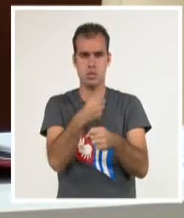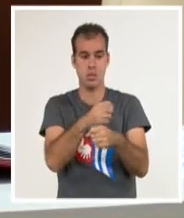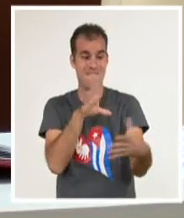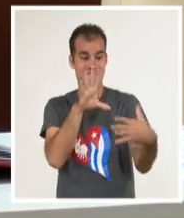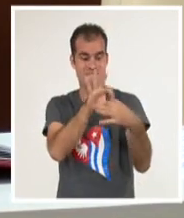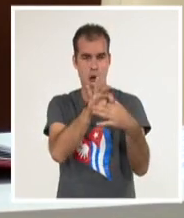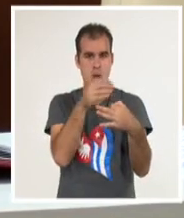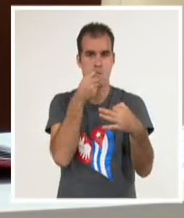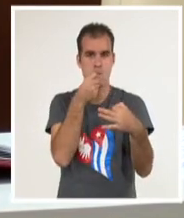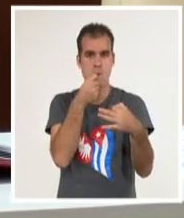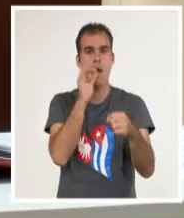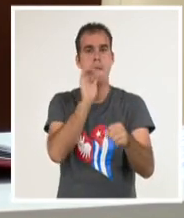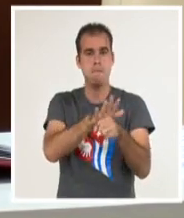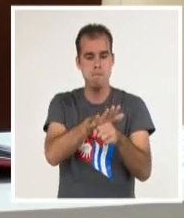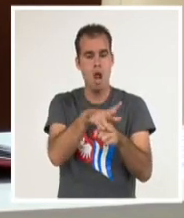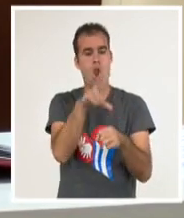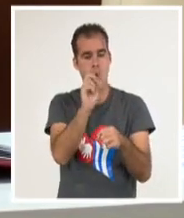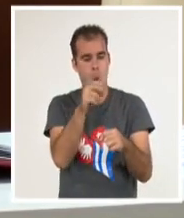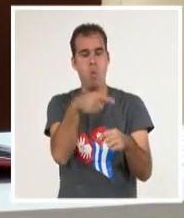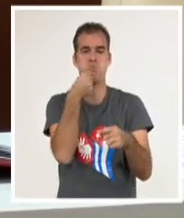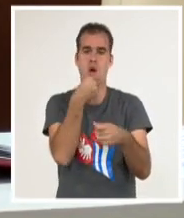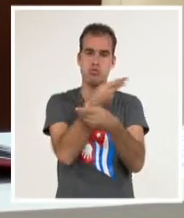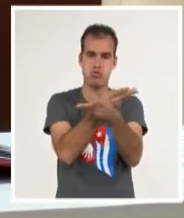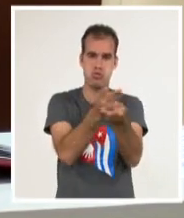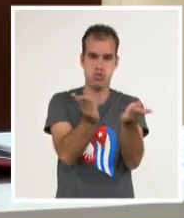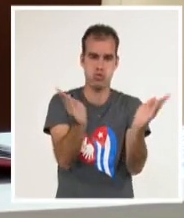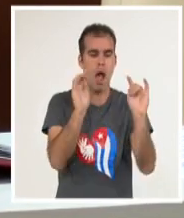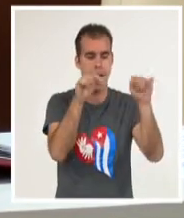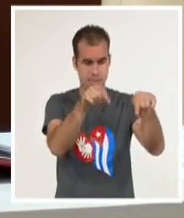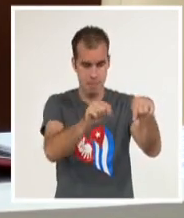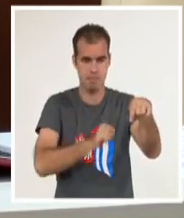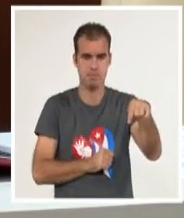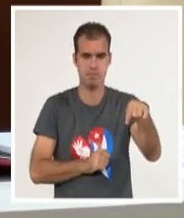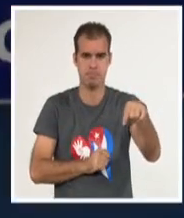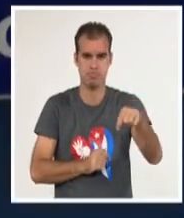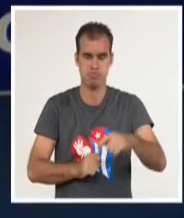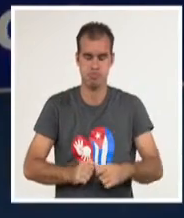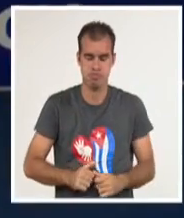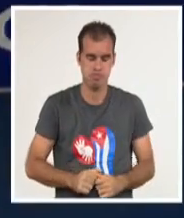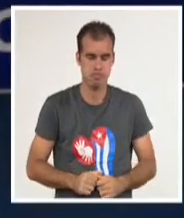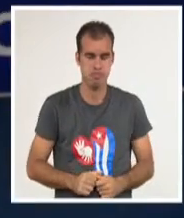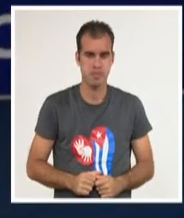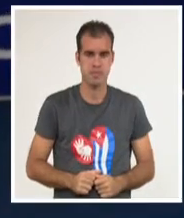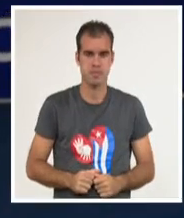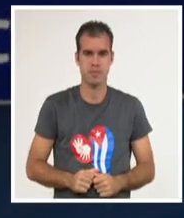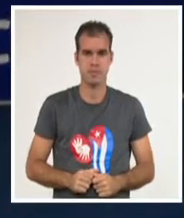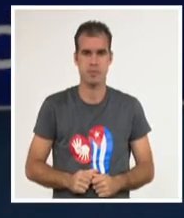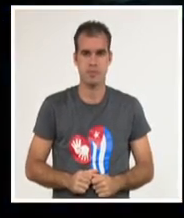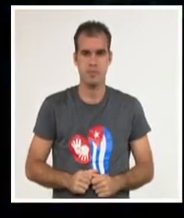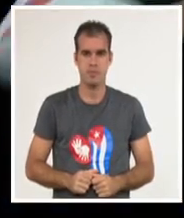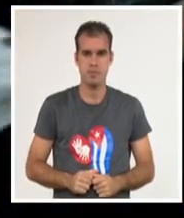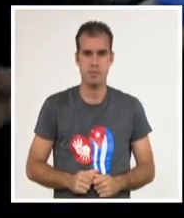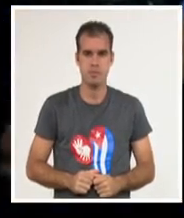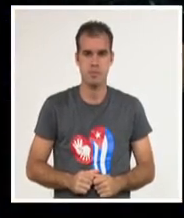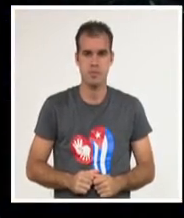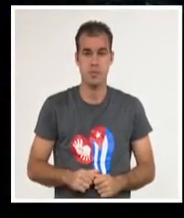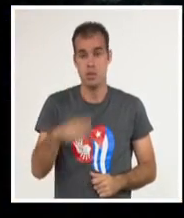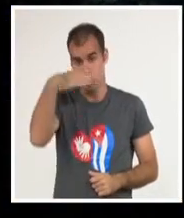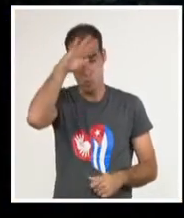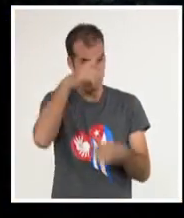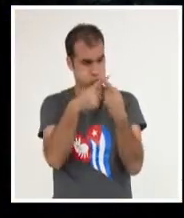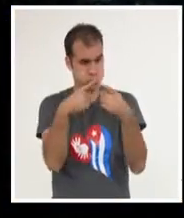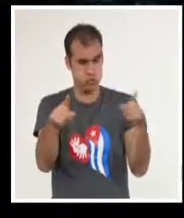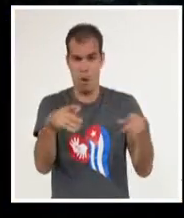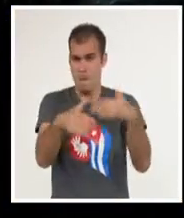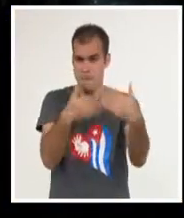comenzar un nuevo punto de distribución en Manzanillo. Como ante cada problema en el país se ofrece siempre